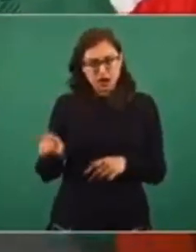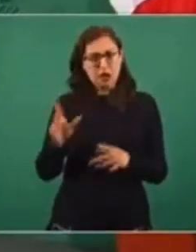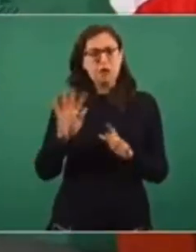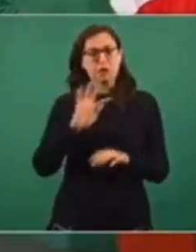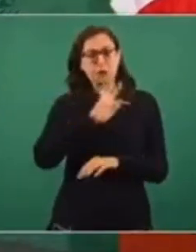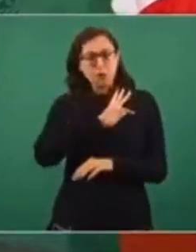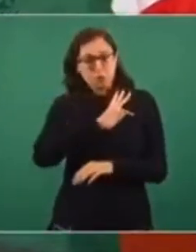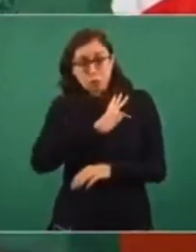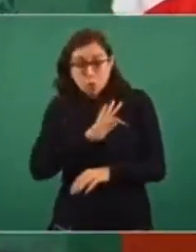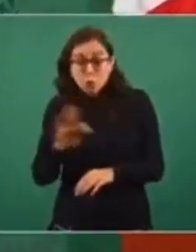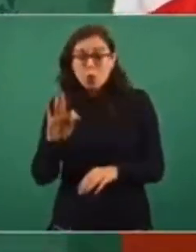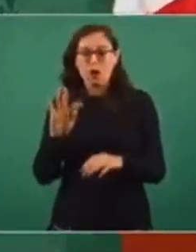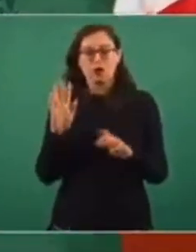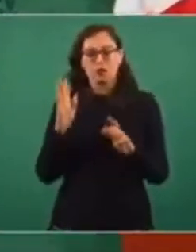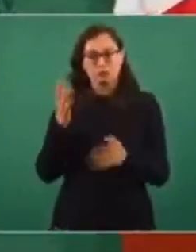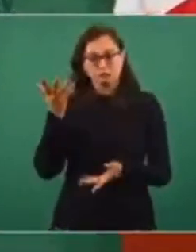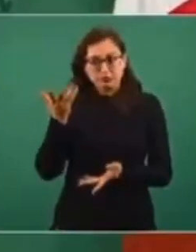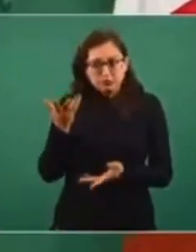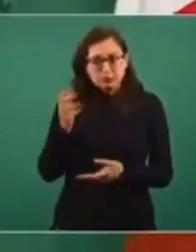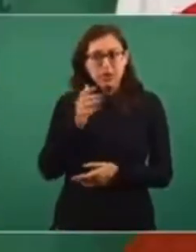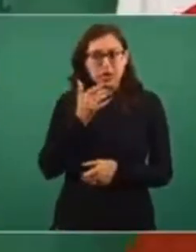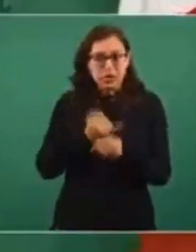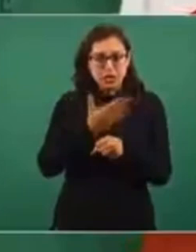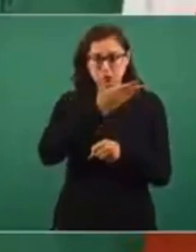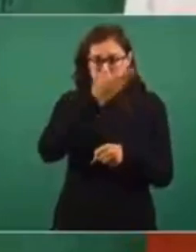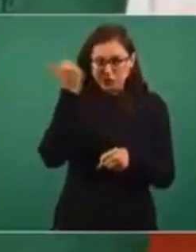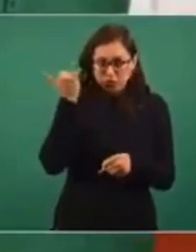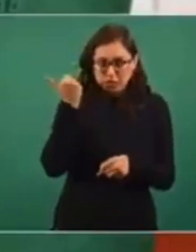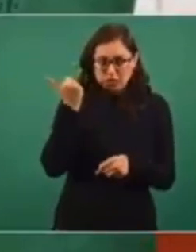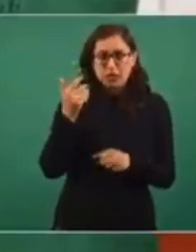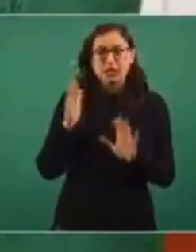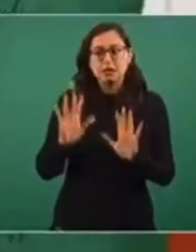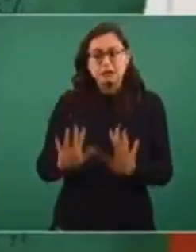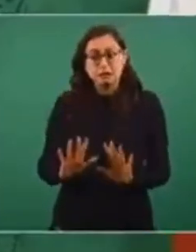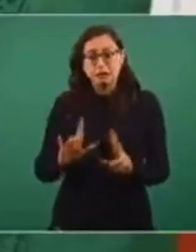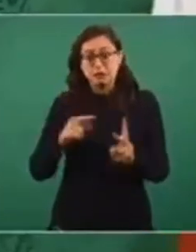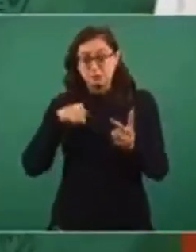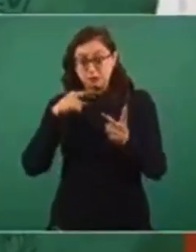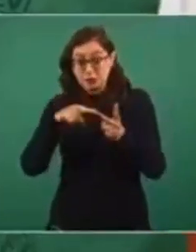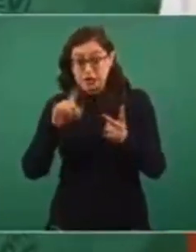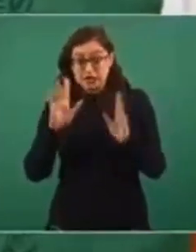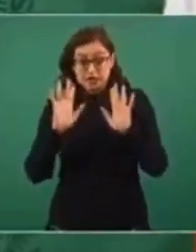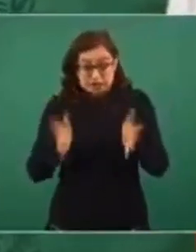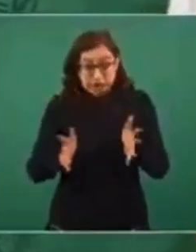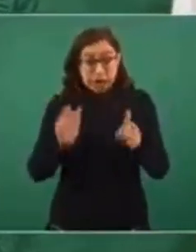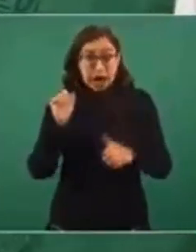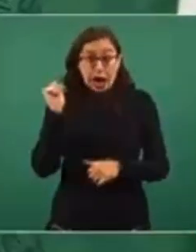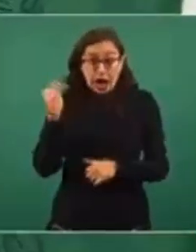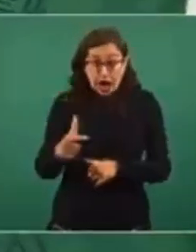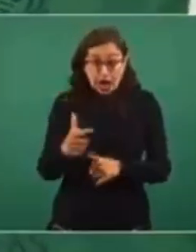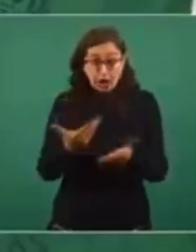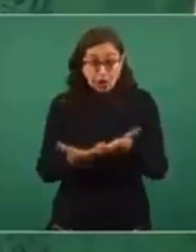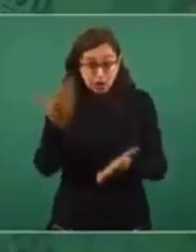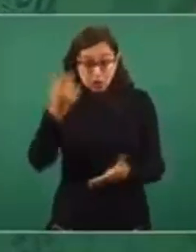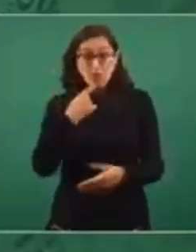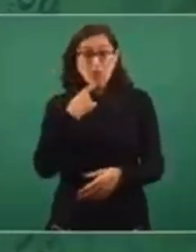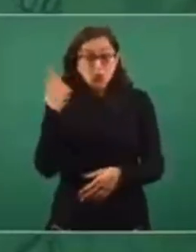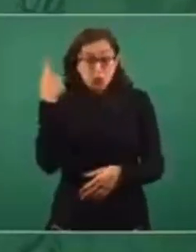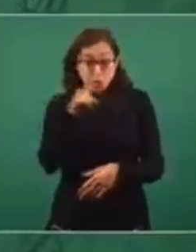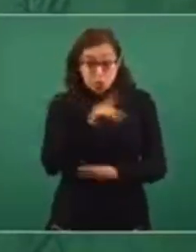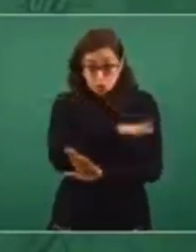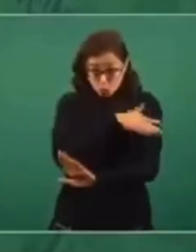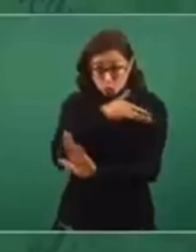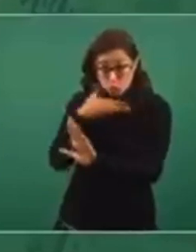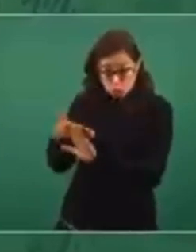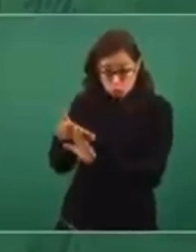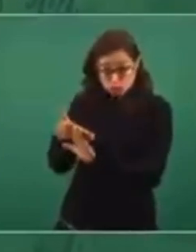no tengo conocimiento de que efectivamente exista una denuncia formal ante las instancias